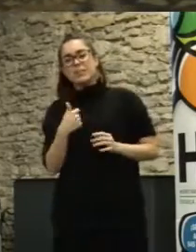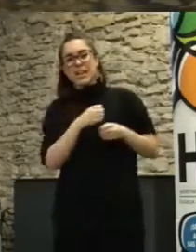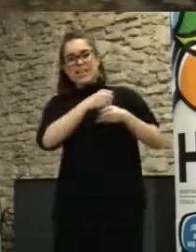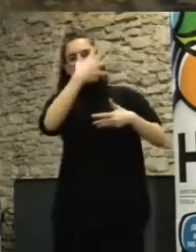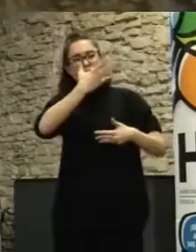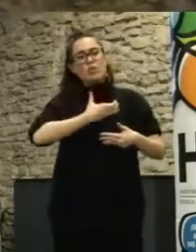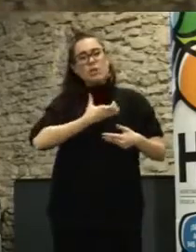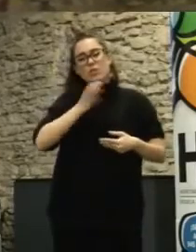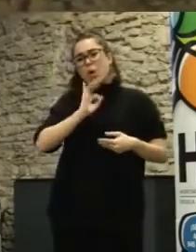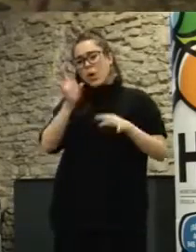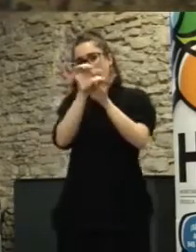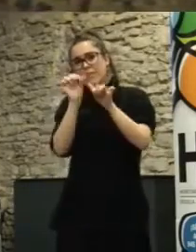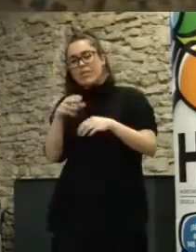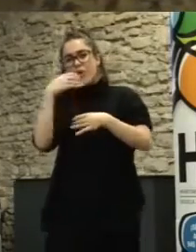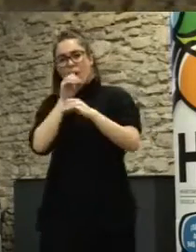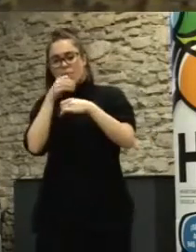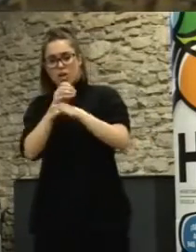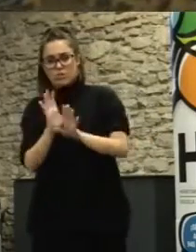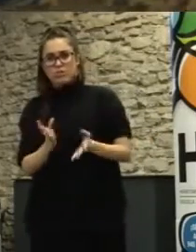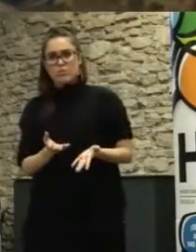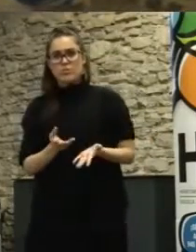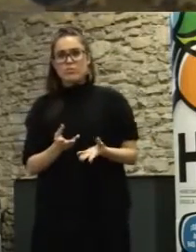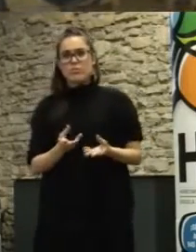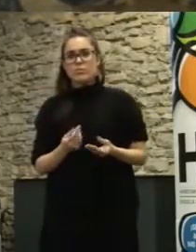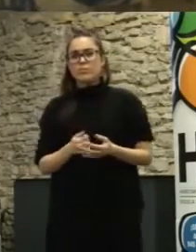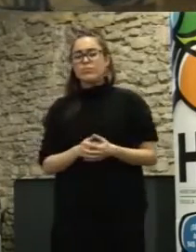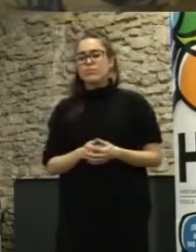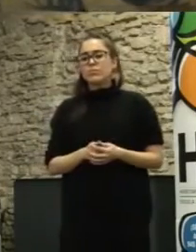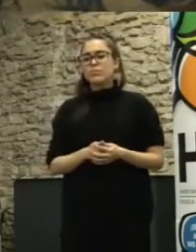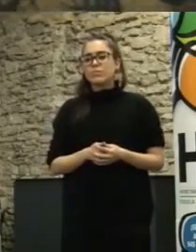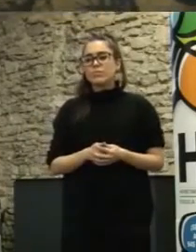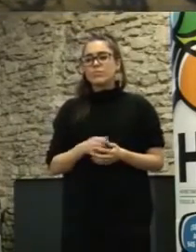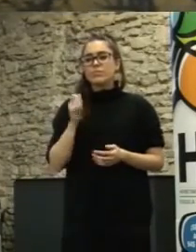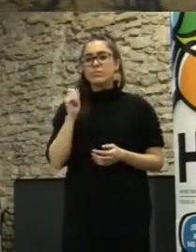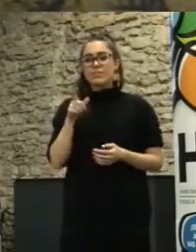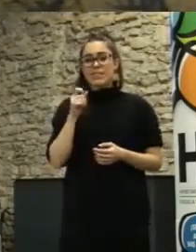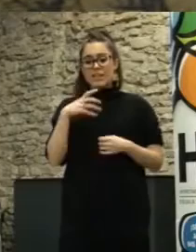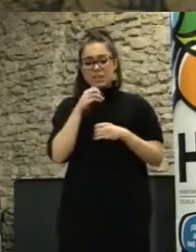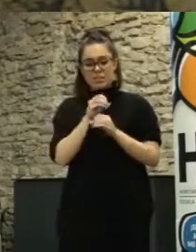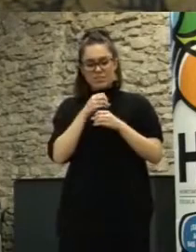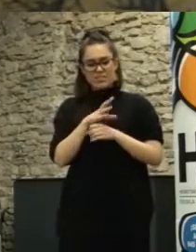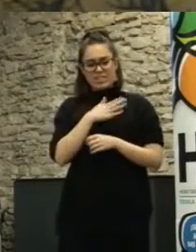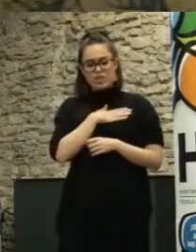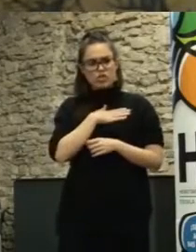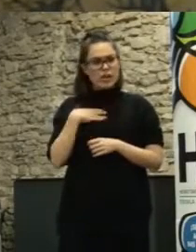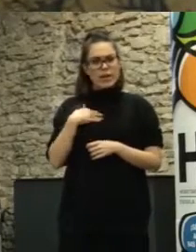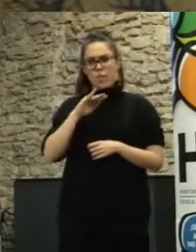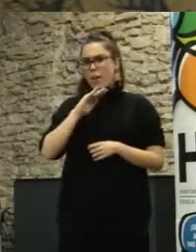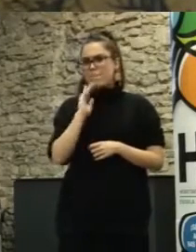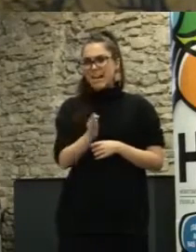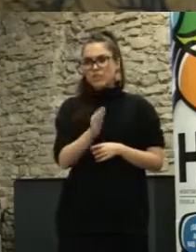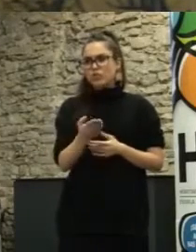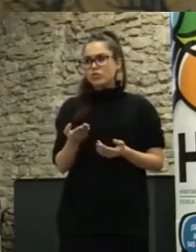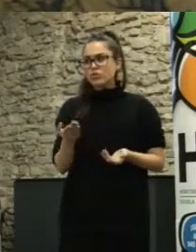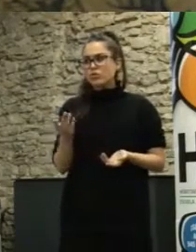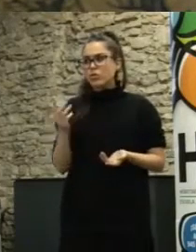y siempre les gusta decir que realmente ellos no buscan tanto una finalidad de impacto como la que pedía